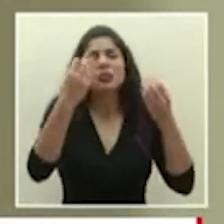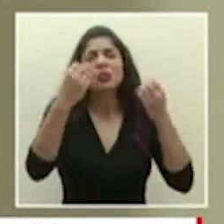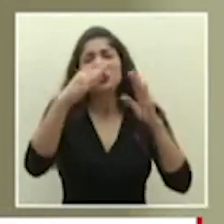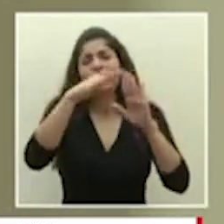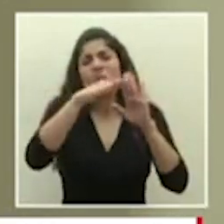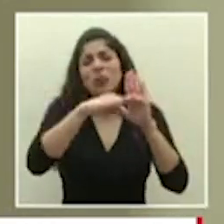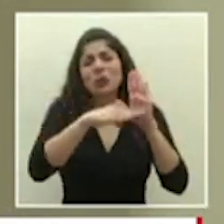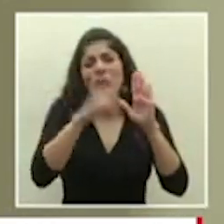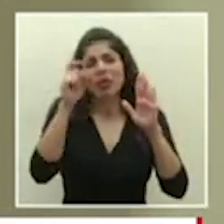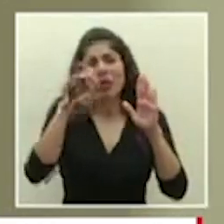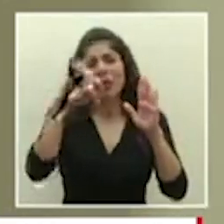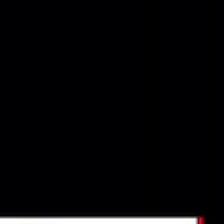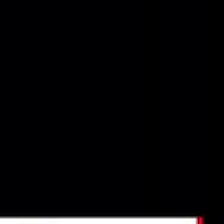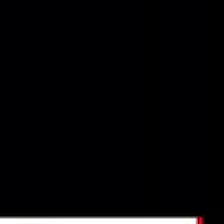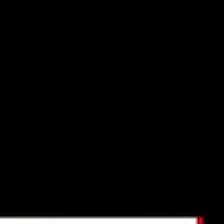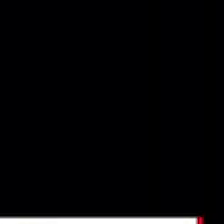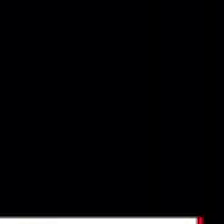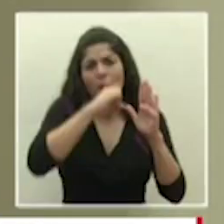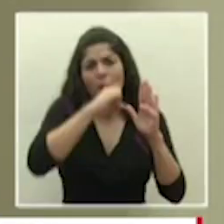factores que se conjugan